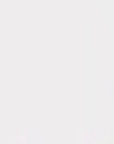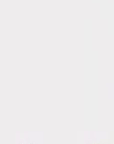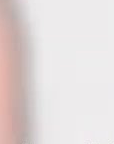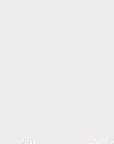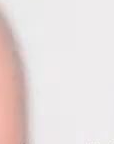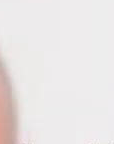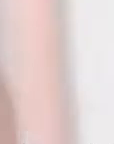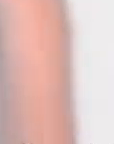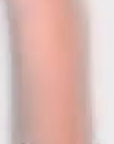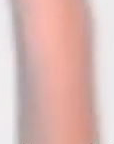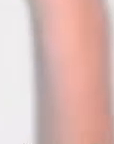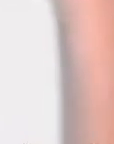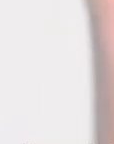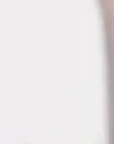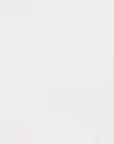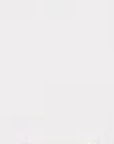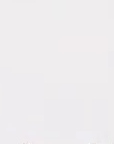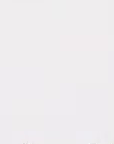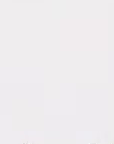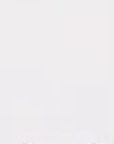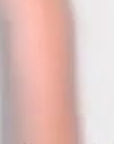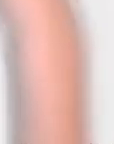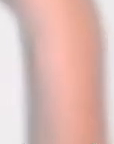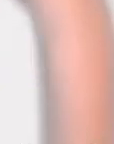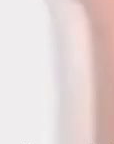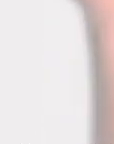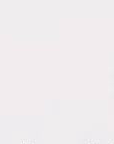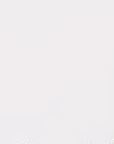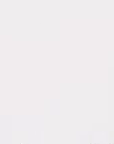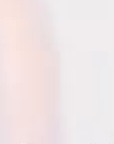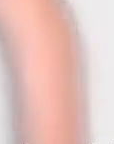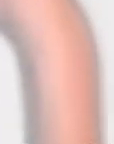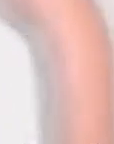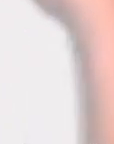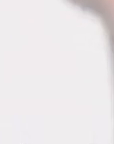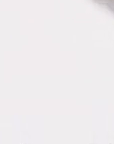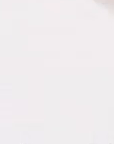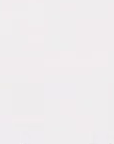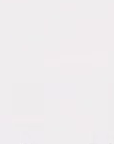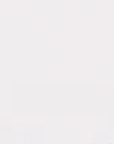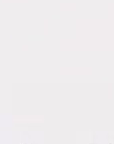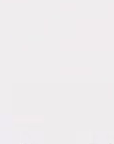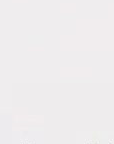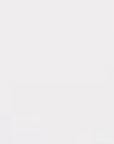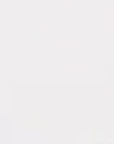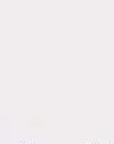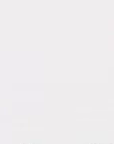También quítate la ropa exterior y métela en una bolsa o en un cesto para luego ser lavada.